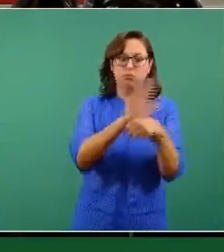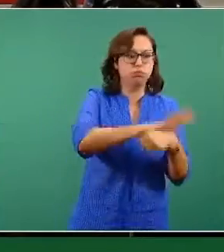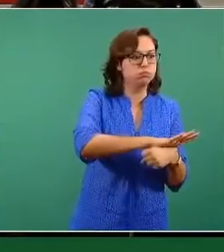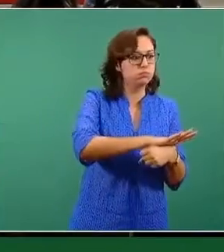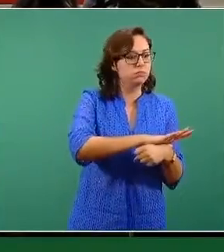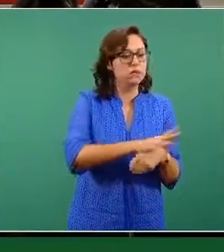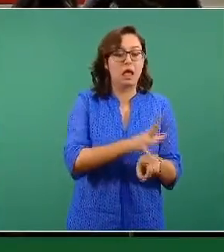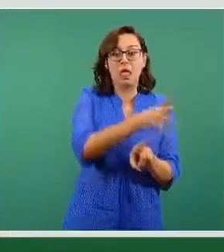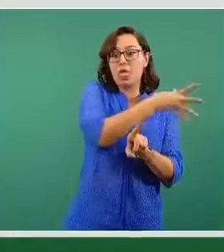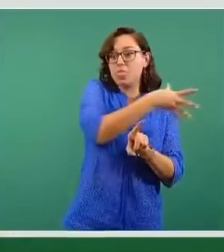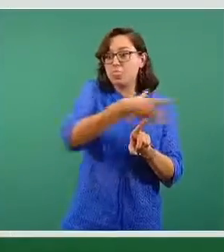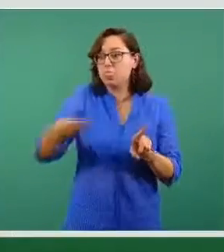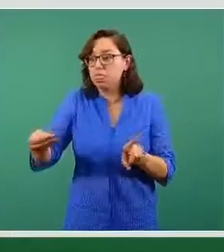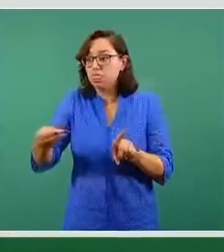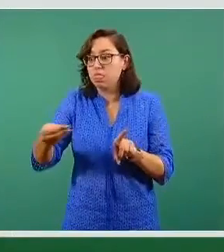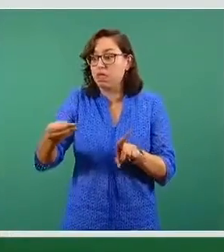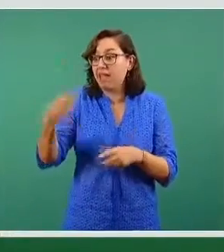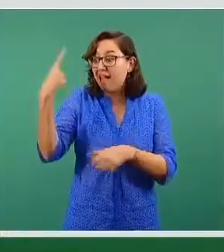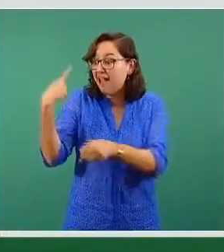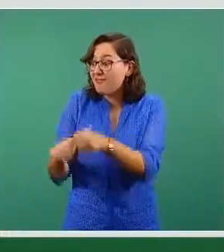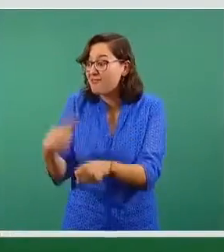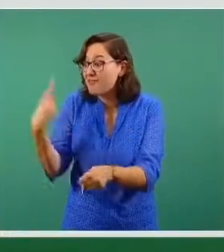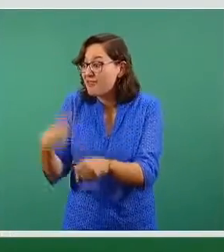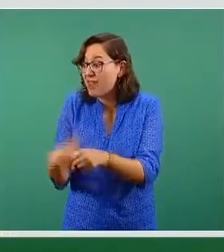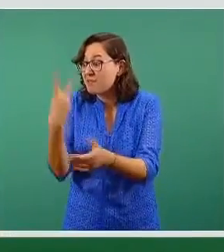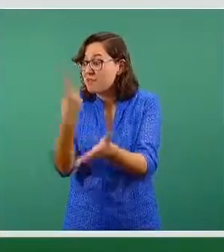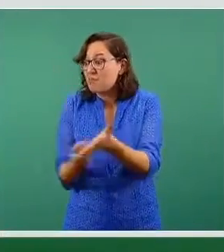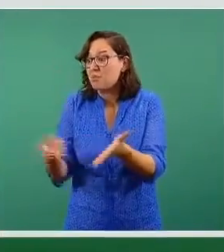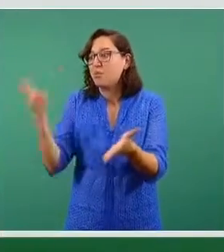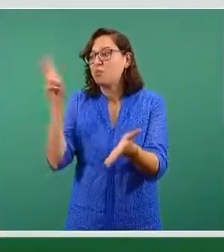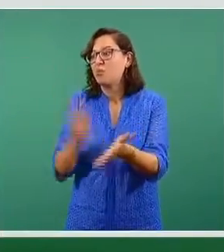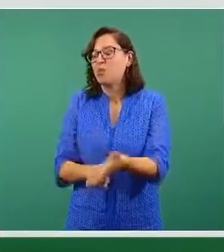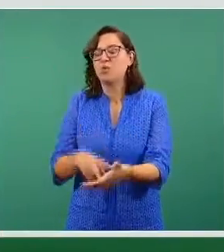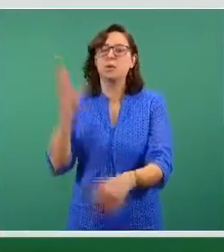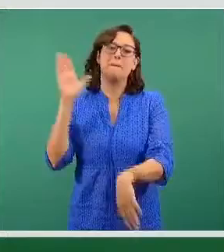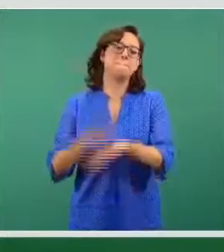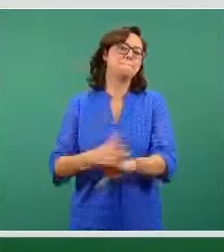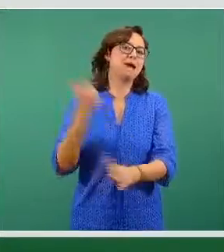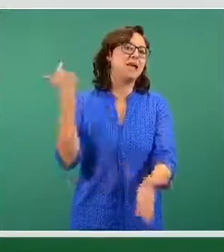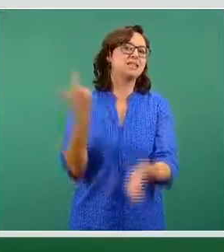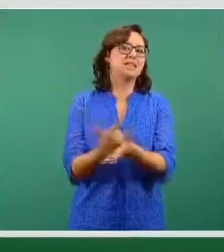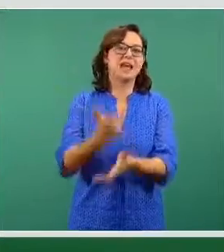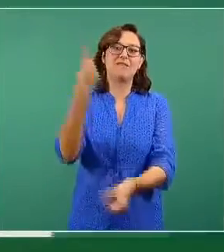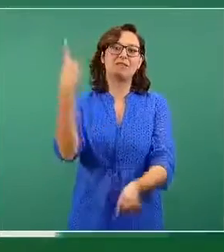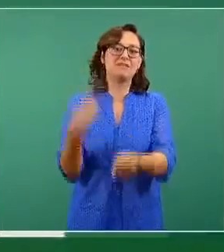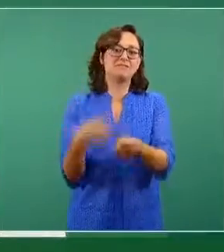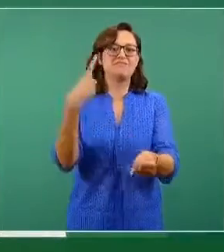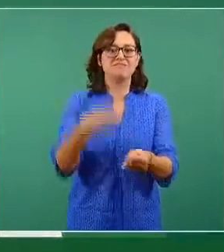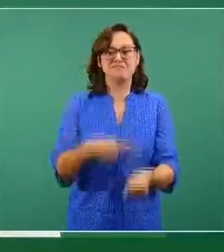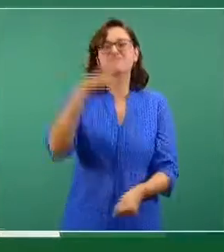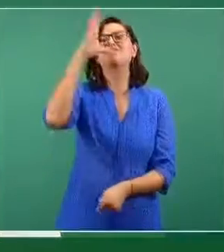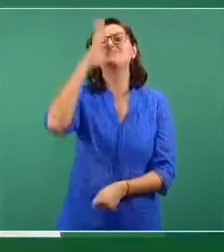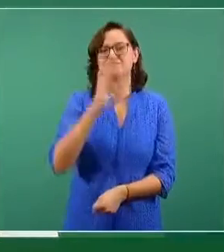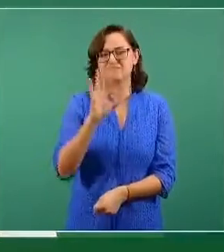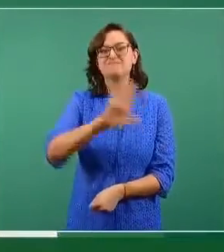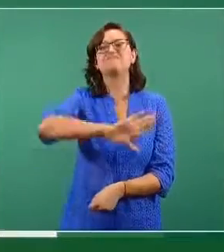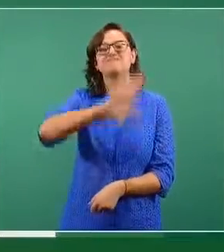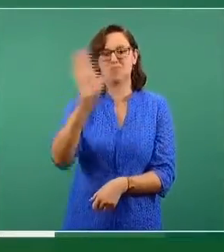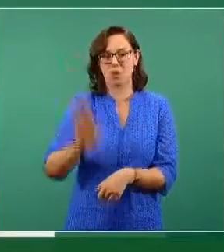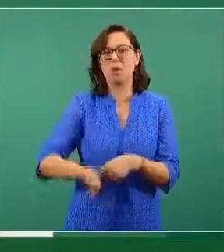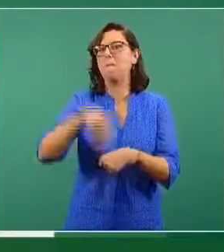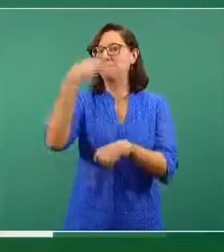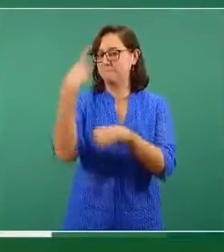representan uno de los determinantes más importantes del riesgo de morir o el riesgo de complicarse o el riesgo de